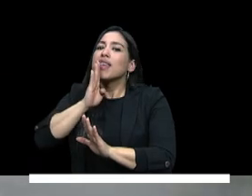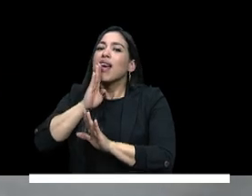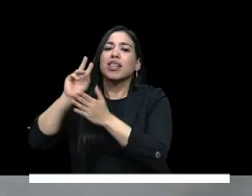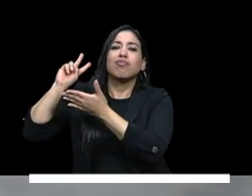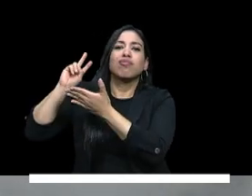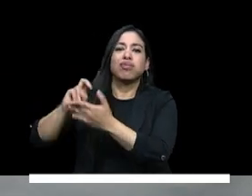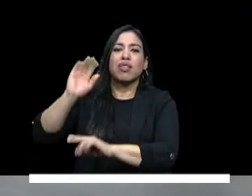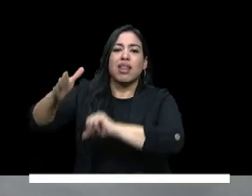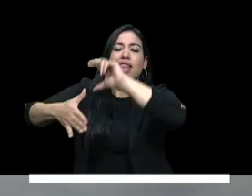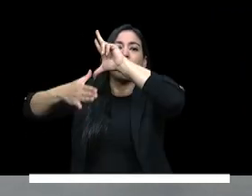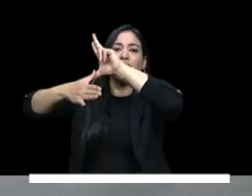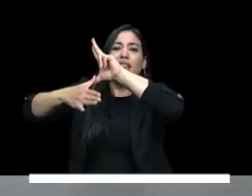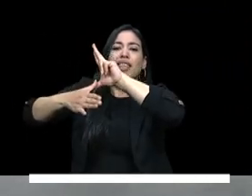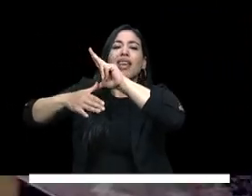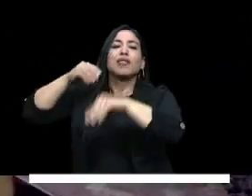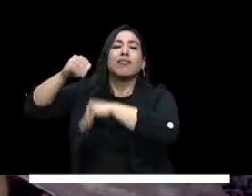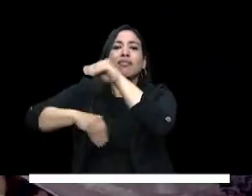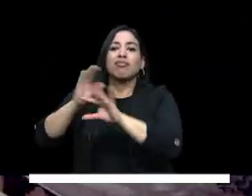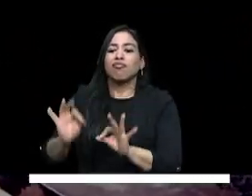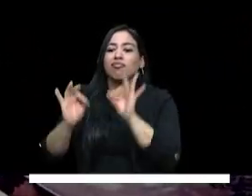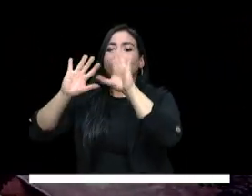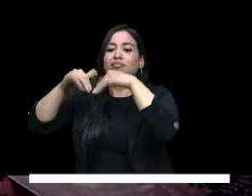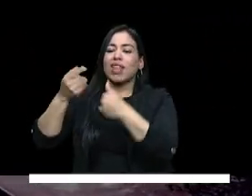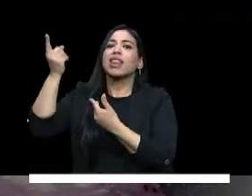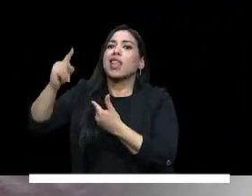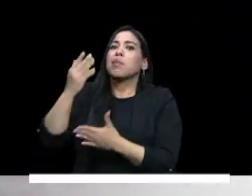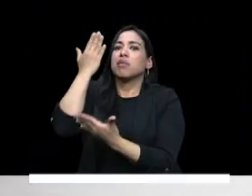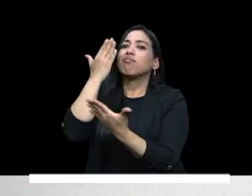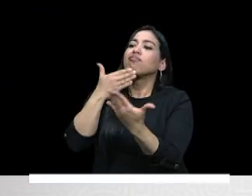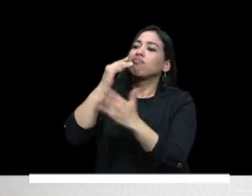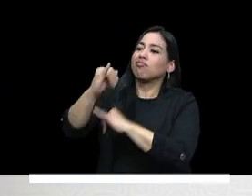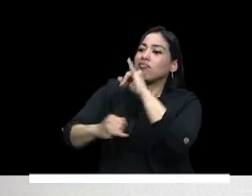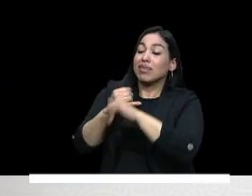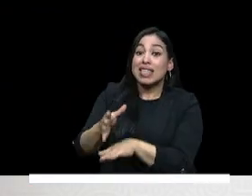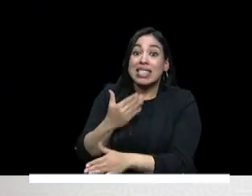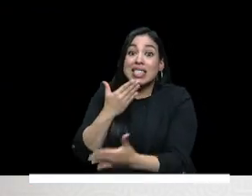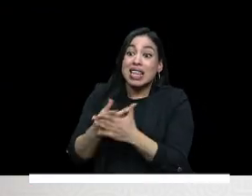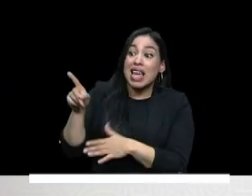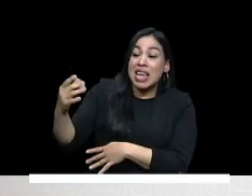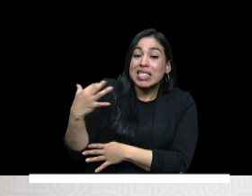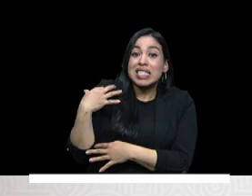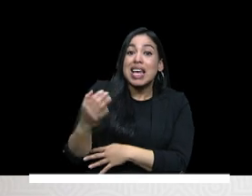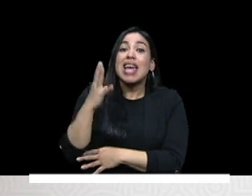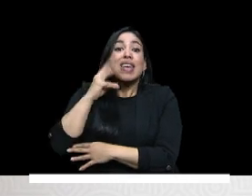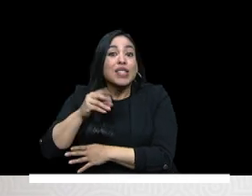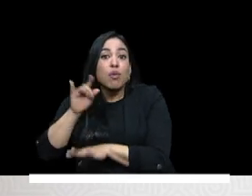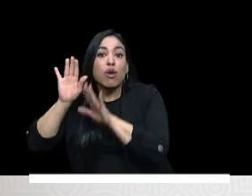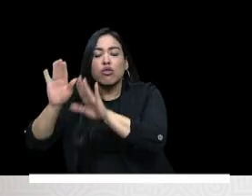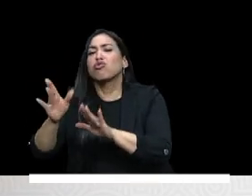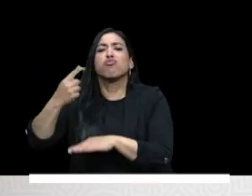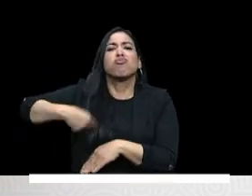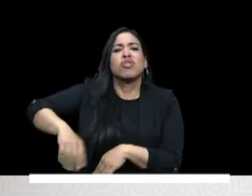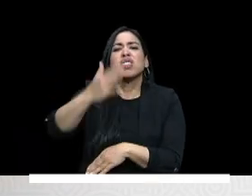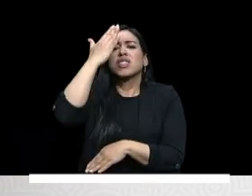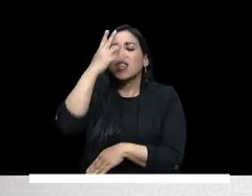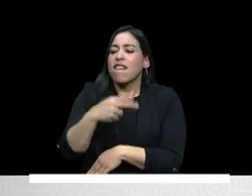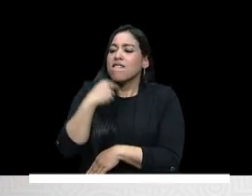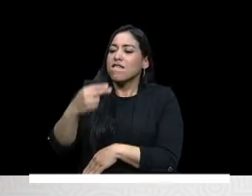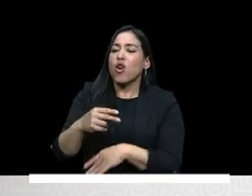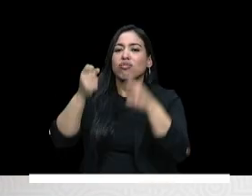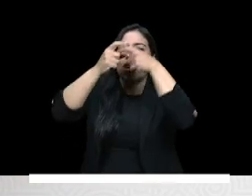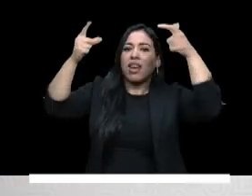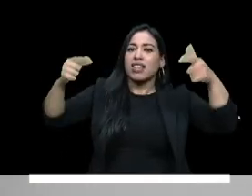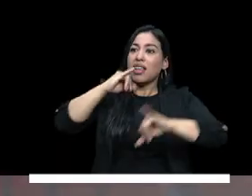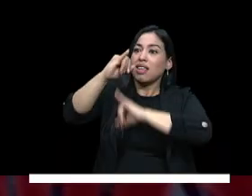laboratorio latinoamericano de la evaluación de la calidad educativa gracias a esa experiencia gracias a que tenemos una voz en el